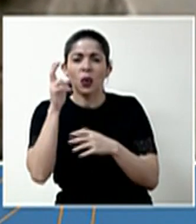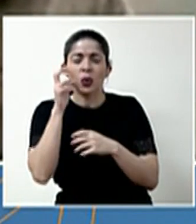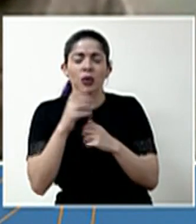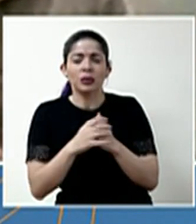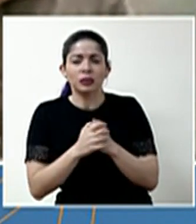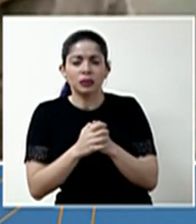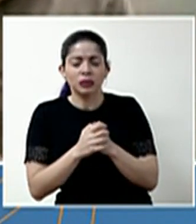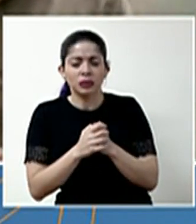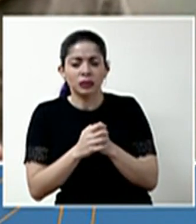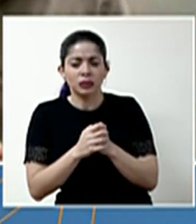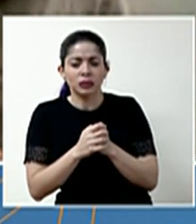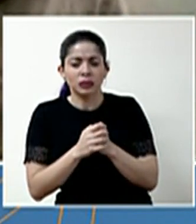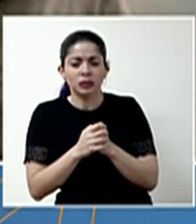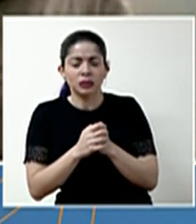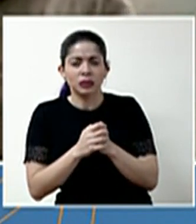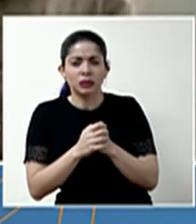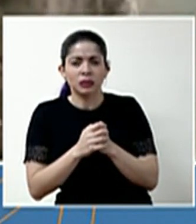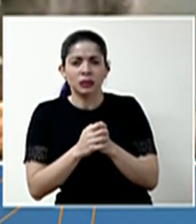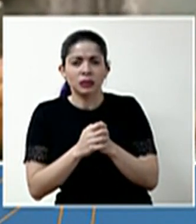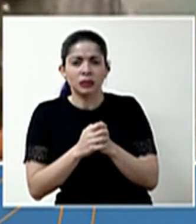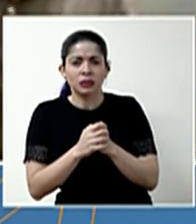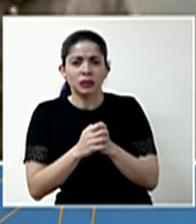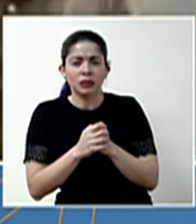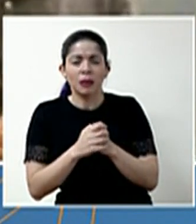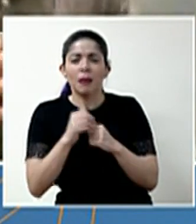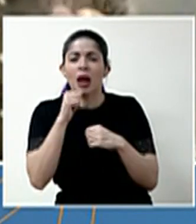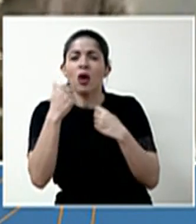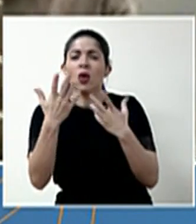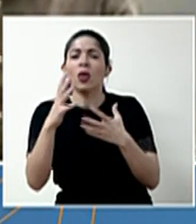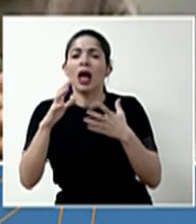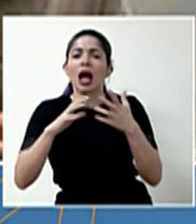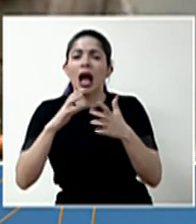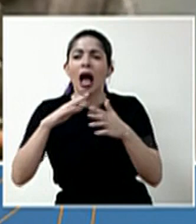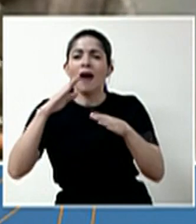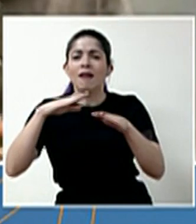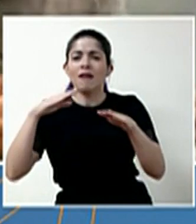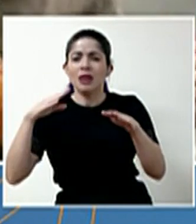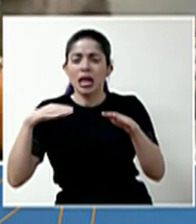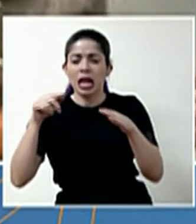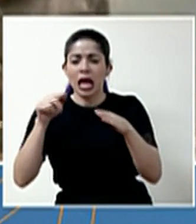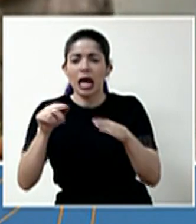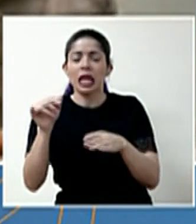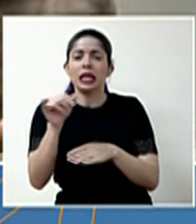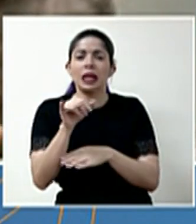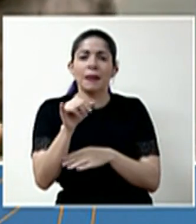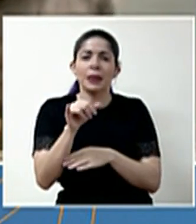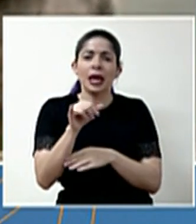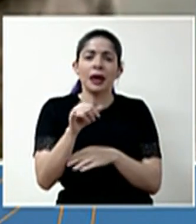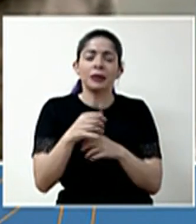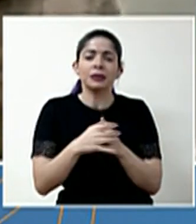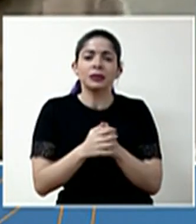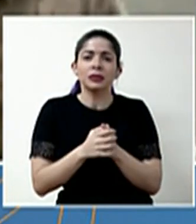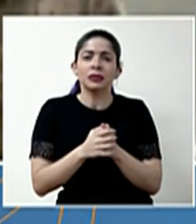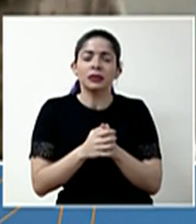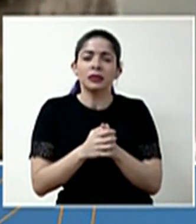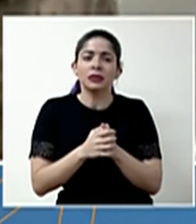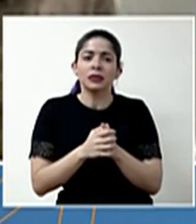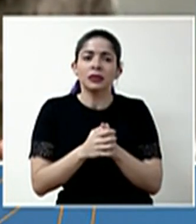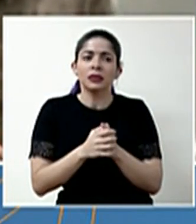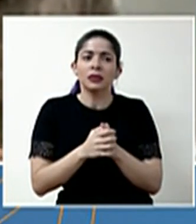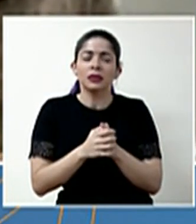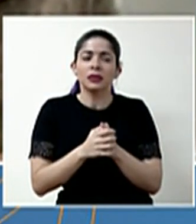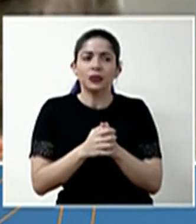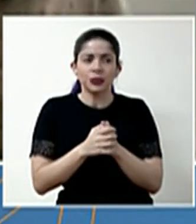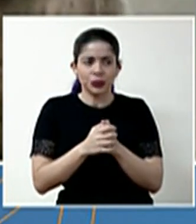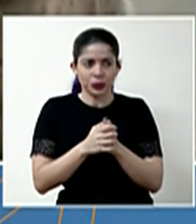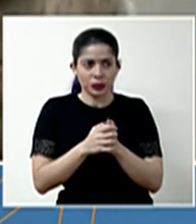un caos? Hay una cosa muy larga en el transportista. En una instancia también ligado a eso, porque a la gente se le detecta, se le confirma